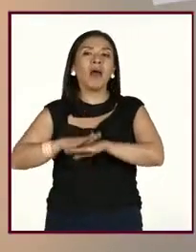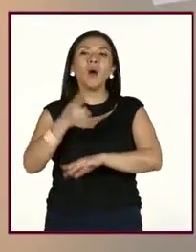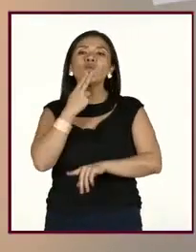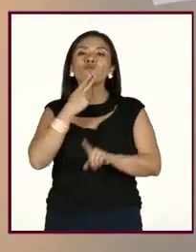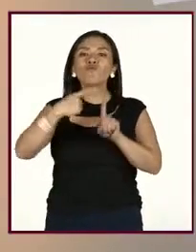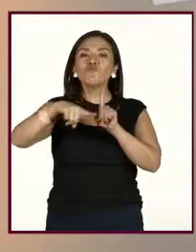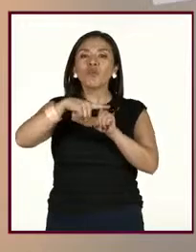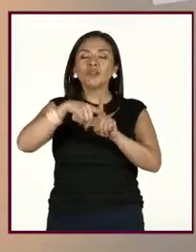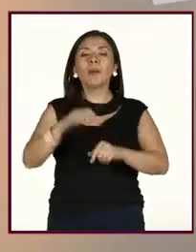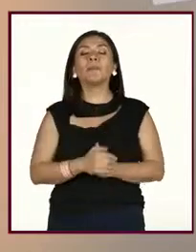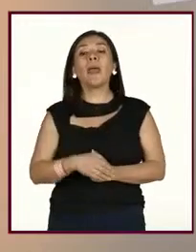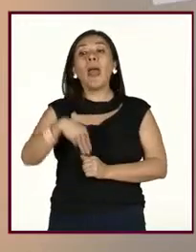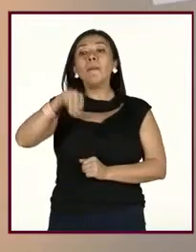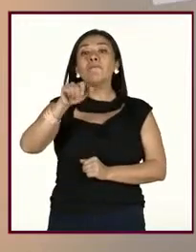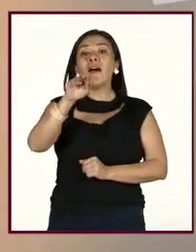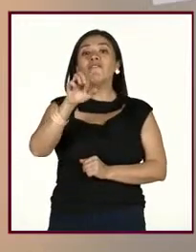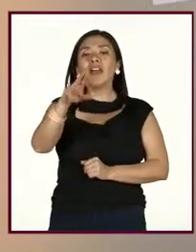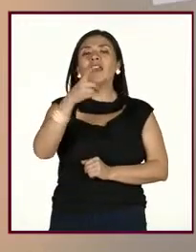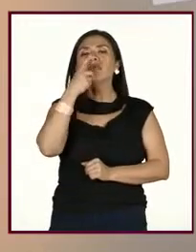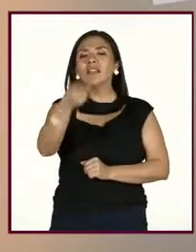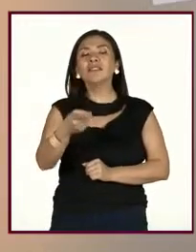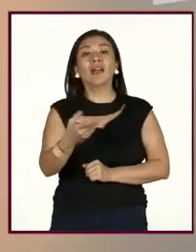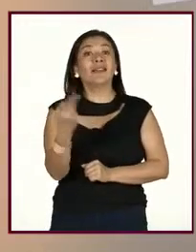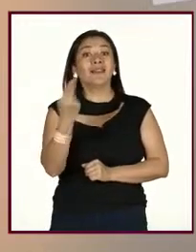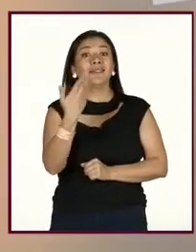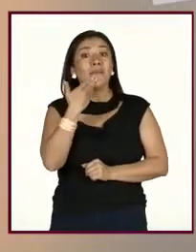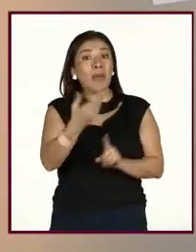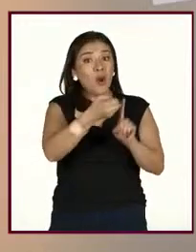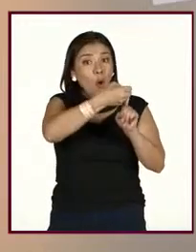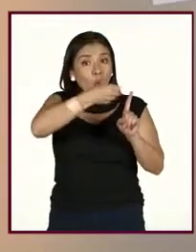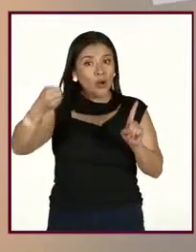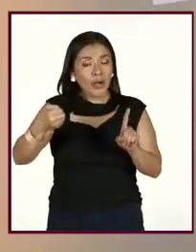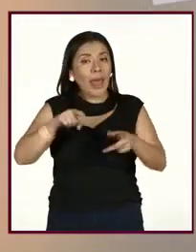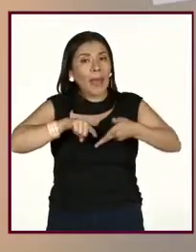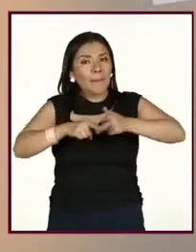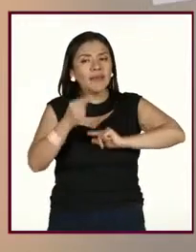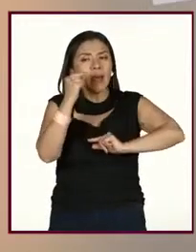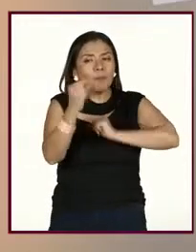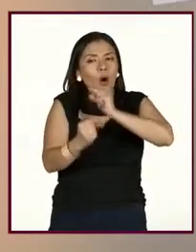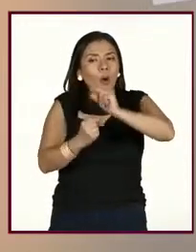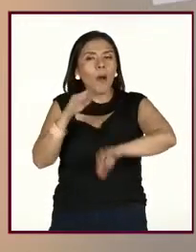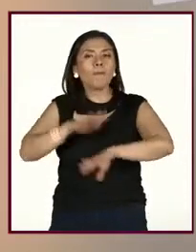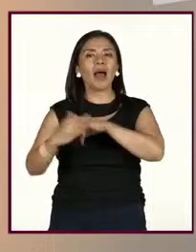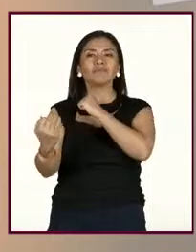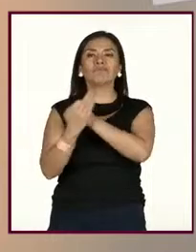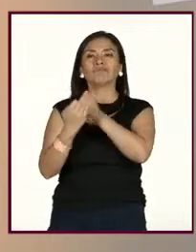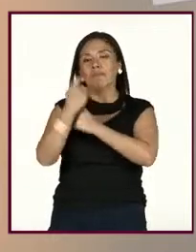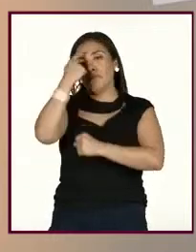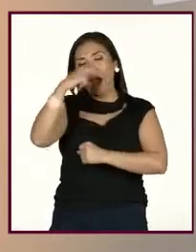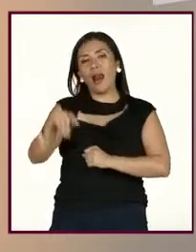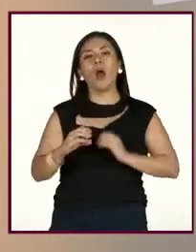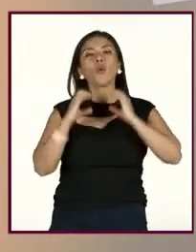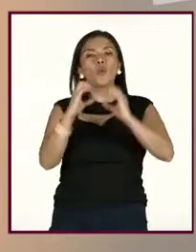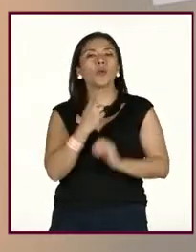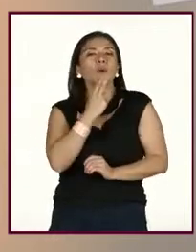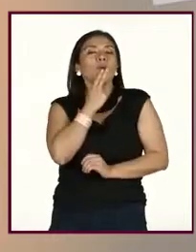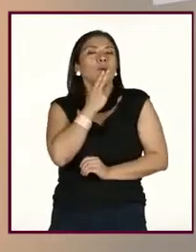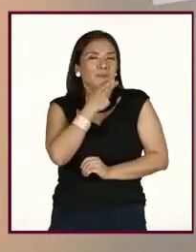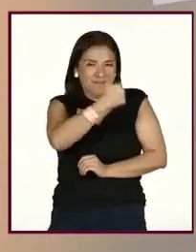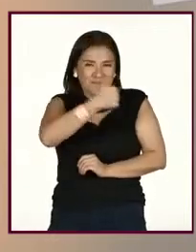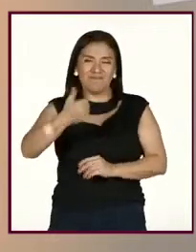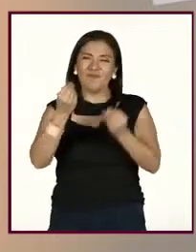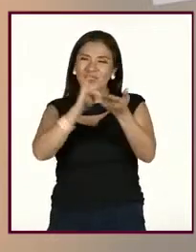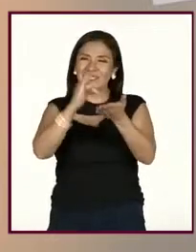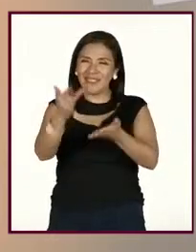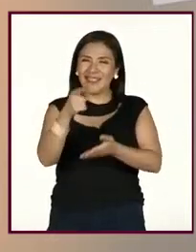Máfer, bravo, una buena organización y empezar con pequeñas metas favorecería el autocuidado. Muchas